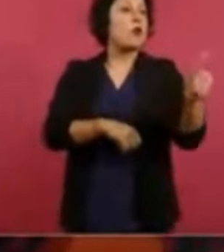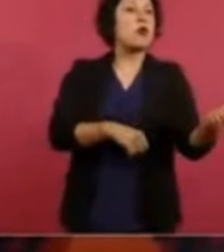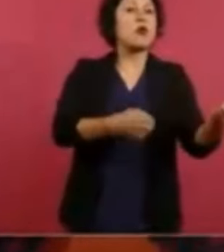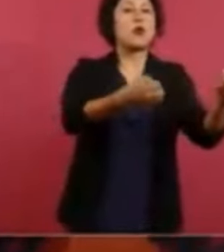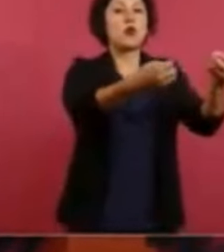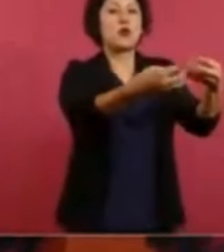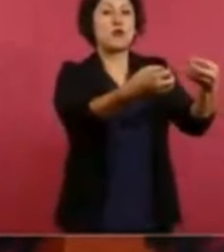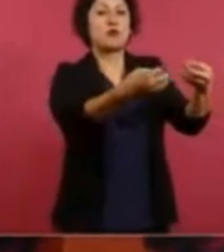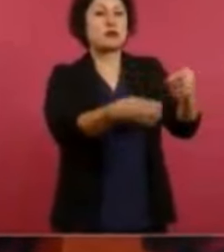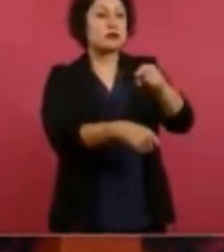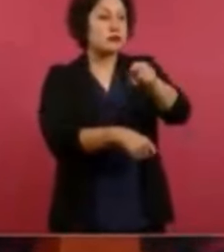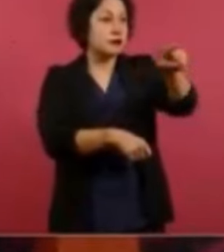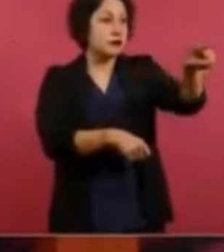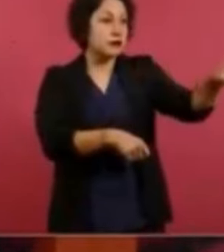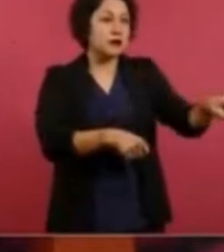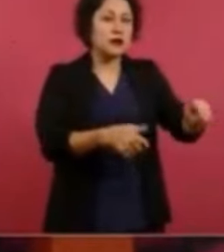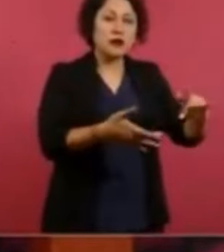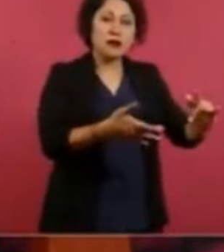claves.